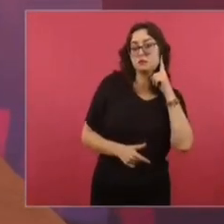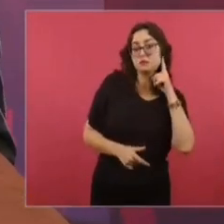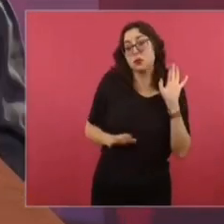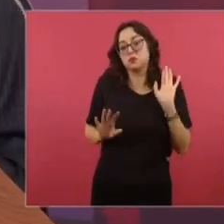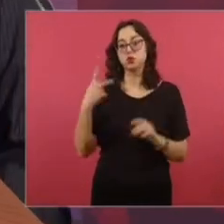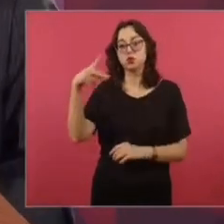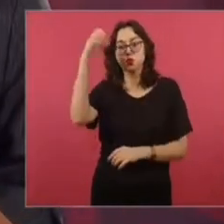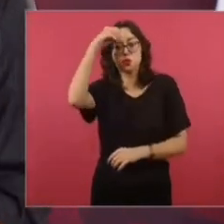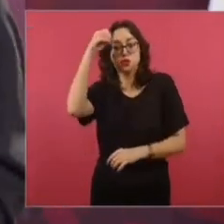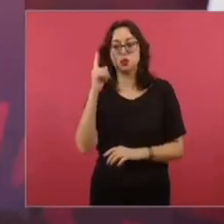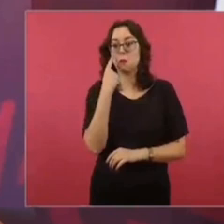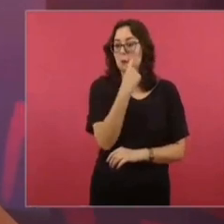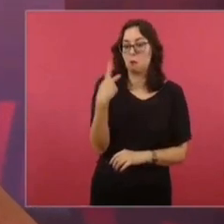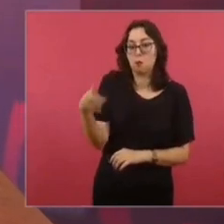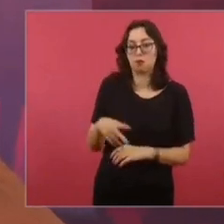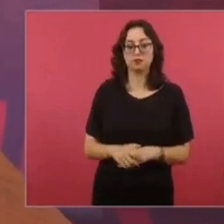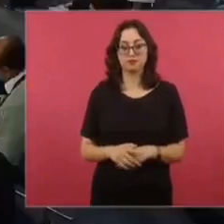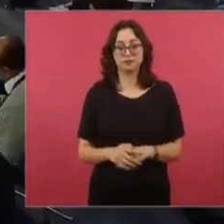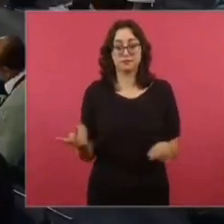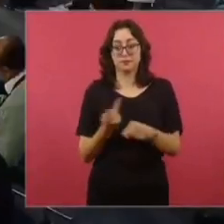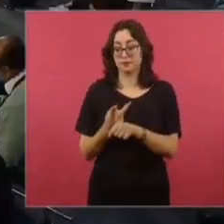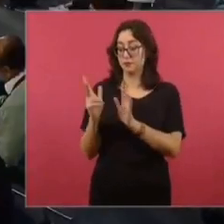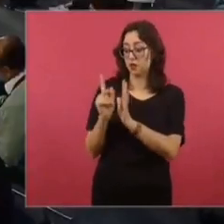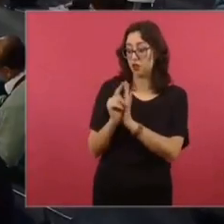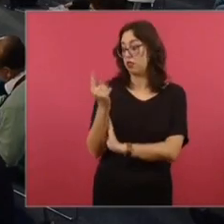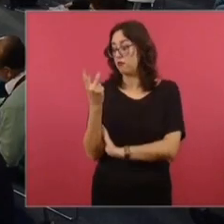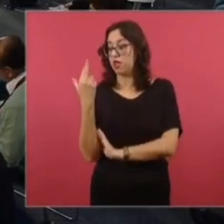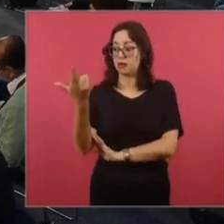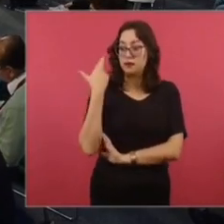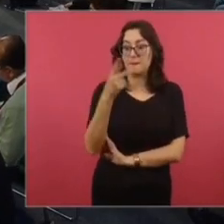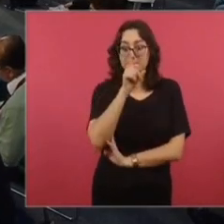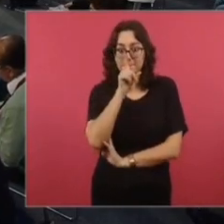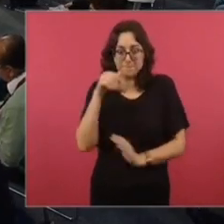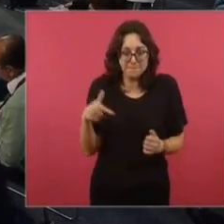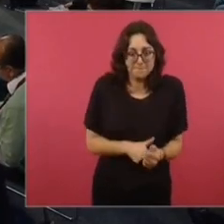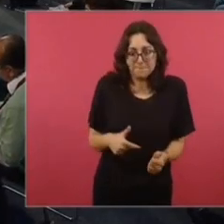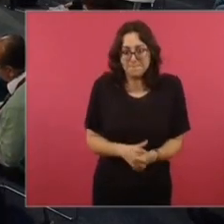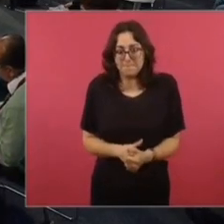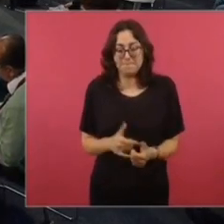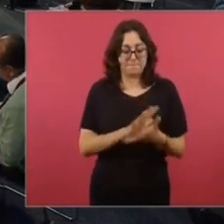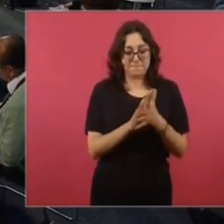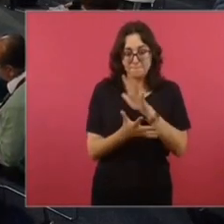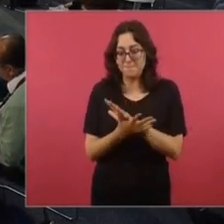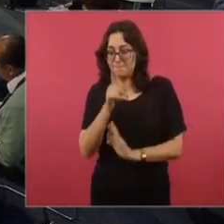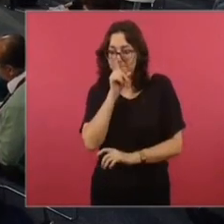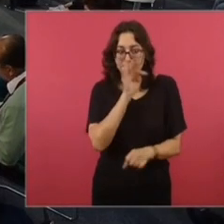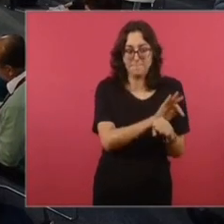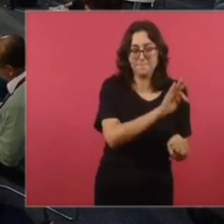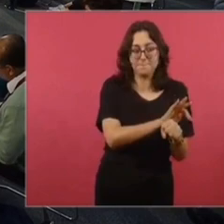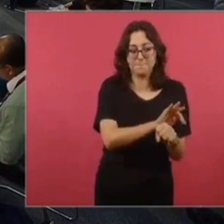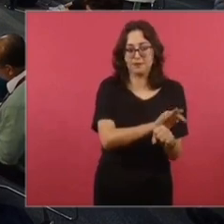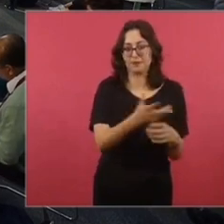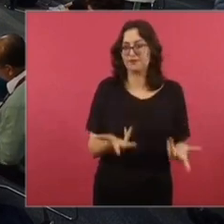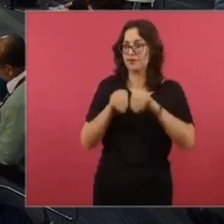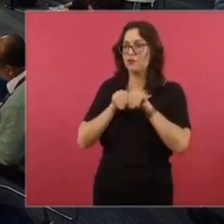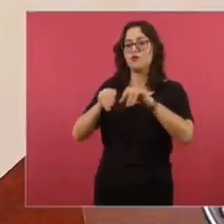Porque hay un silencio cómplice en la mayoría de los medios de